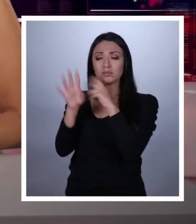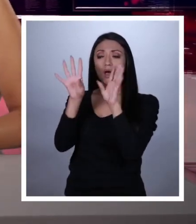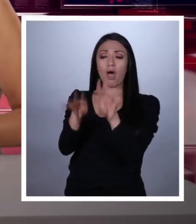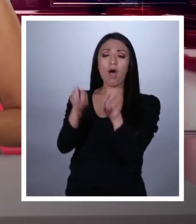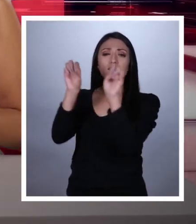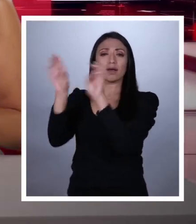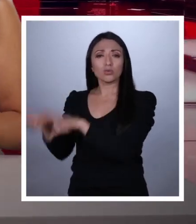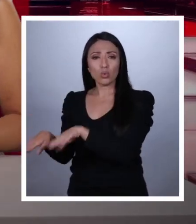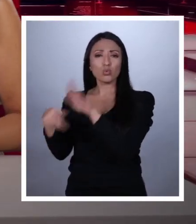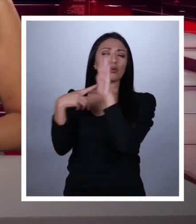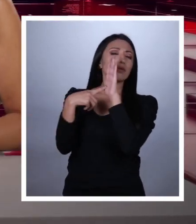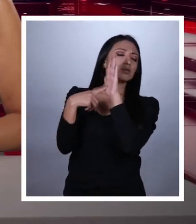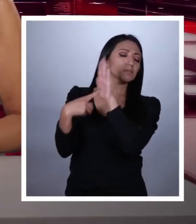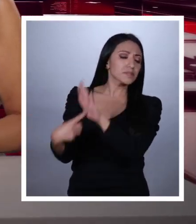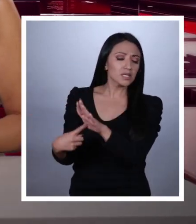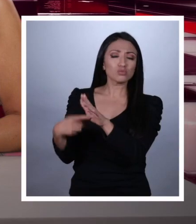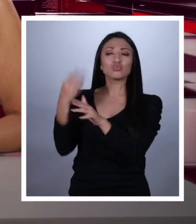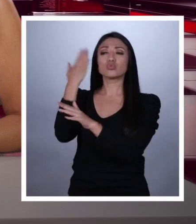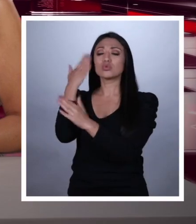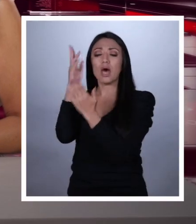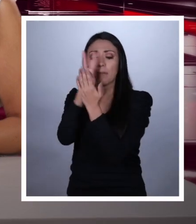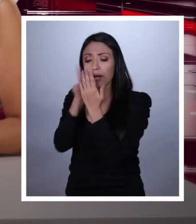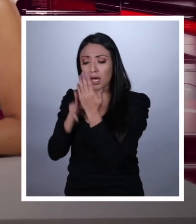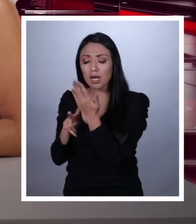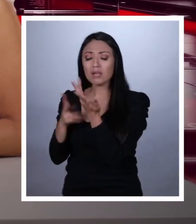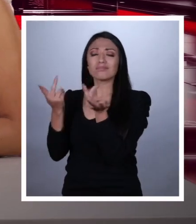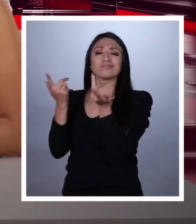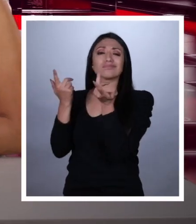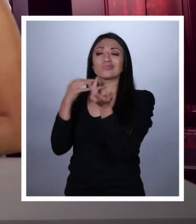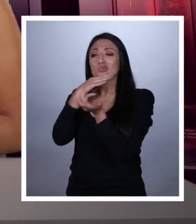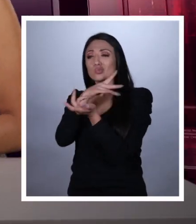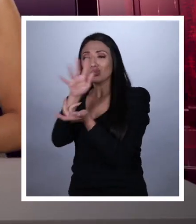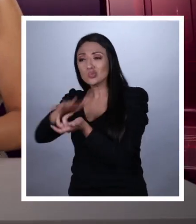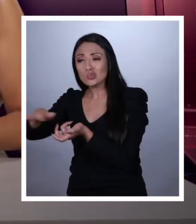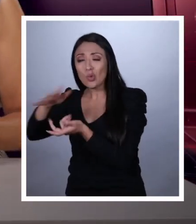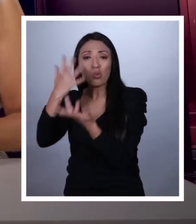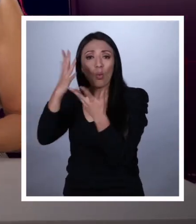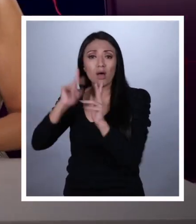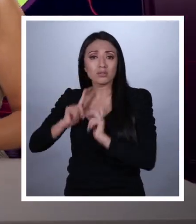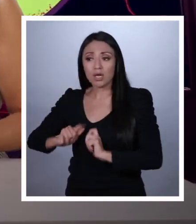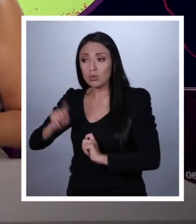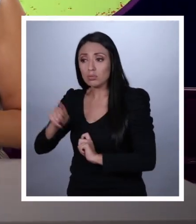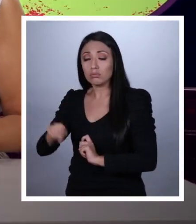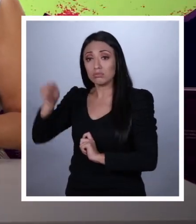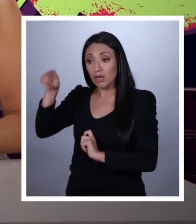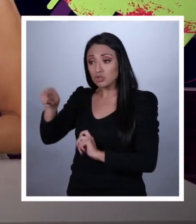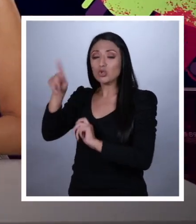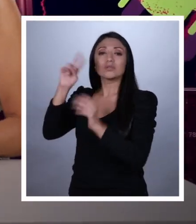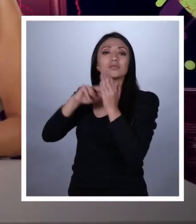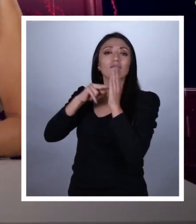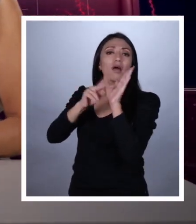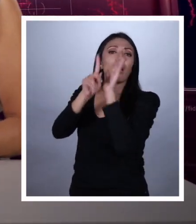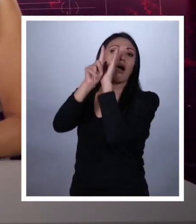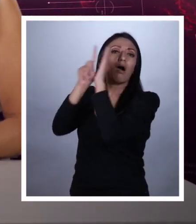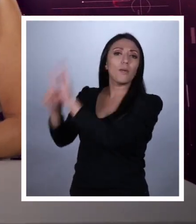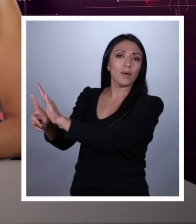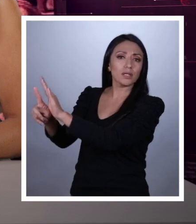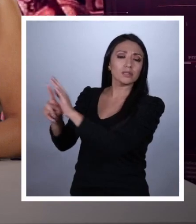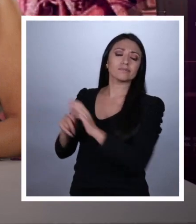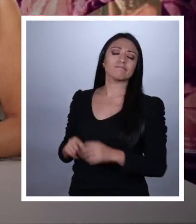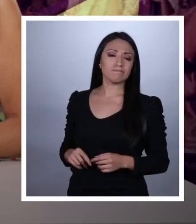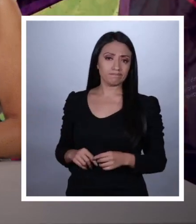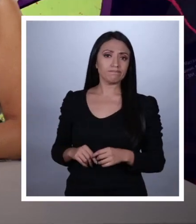abandono, discriminación, analfabetismo e insalubridad. Factores que determinan su exclusión social.